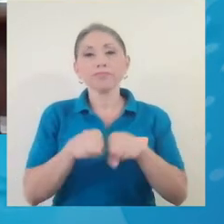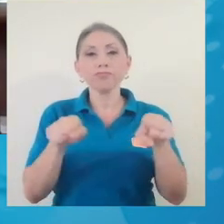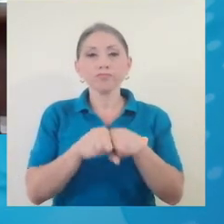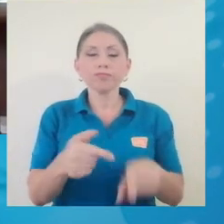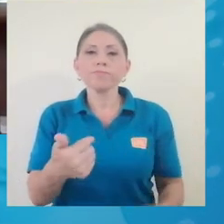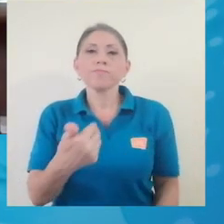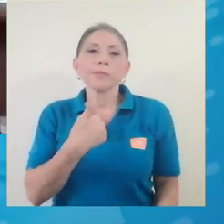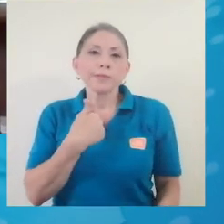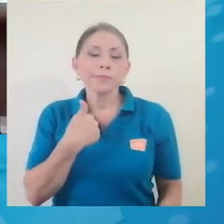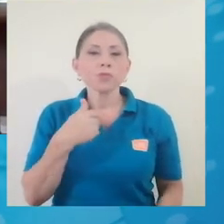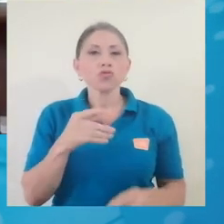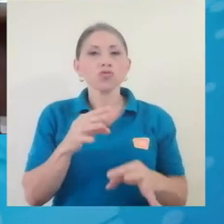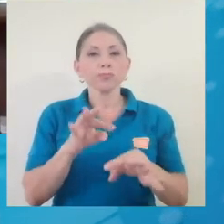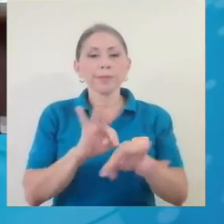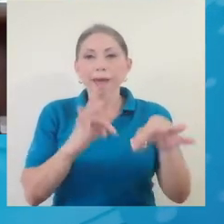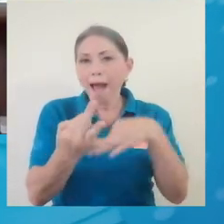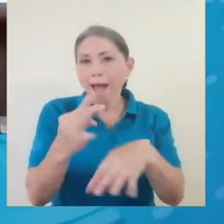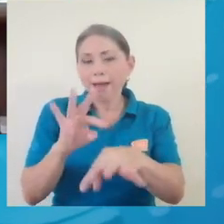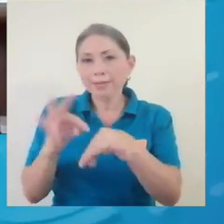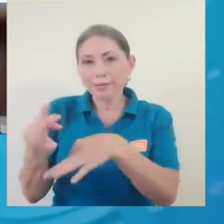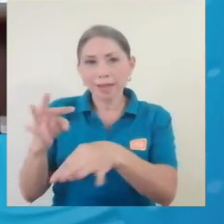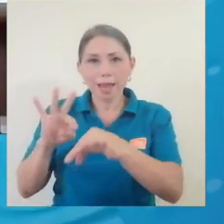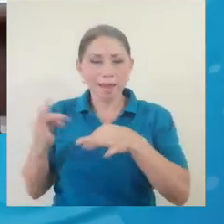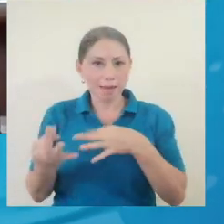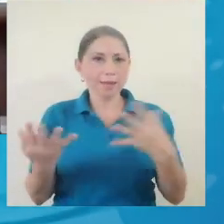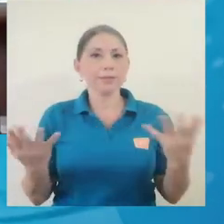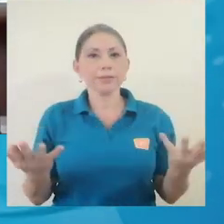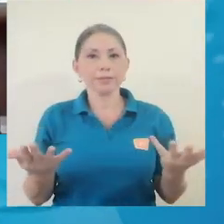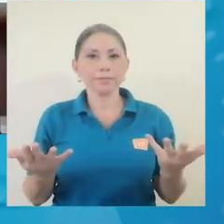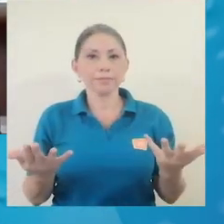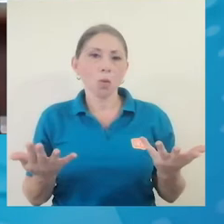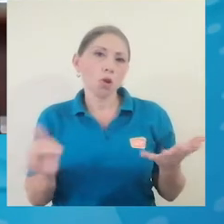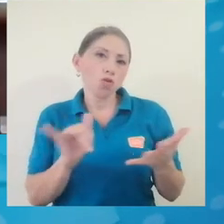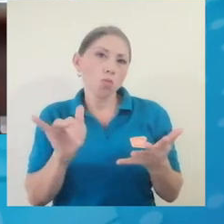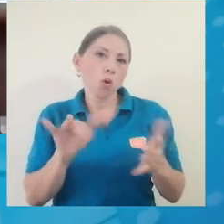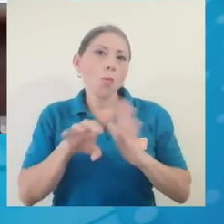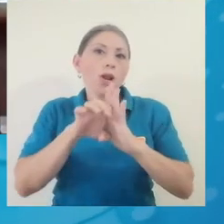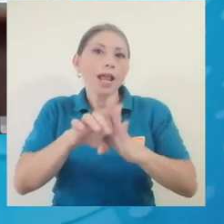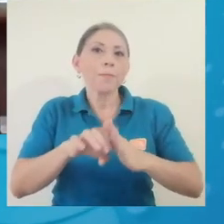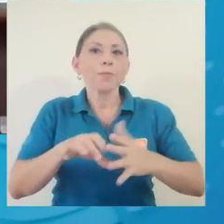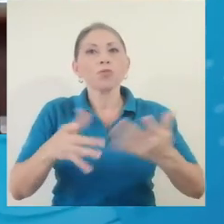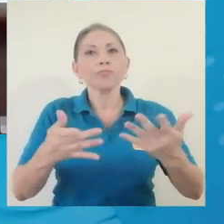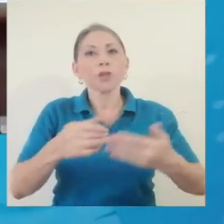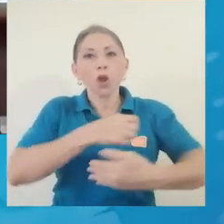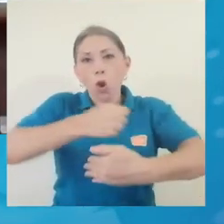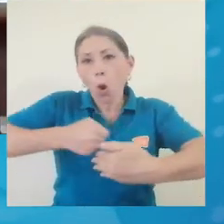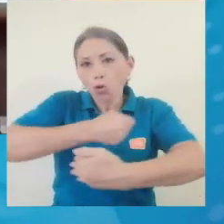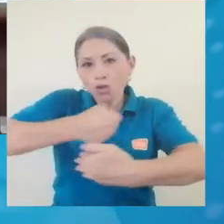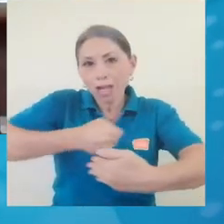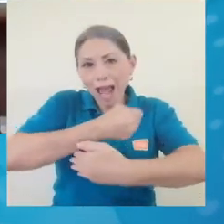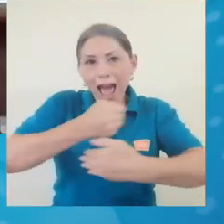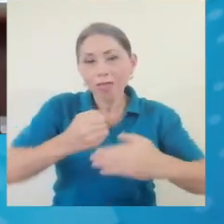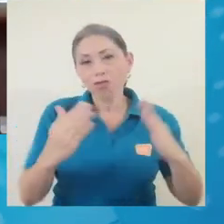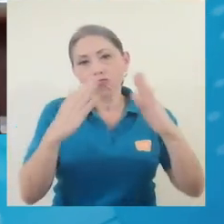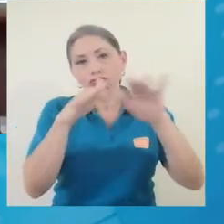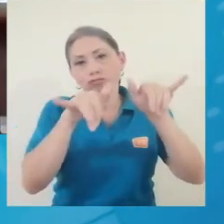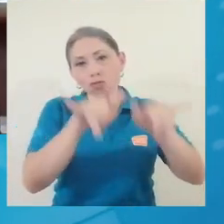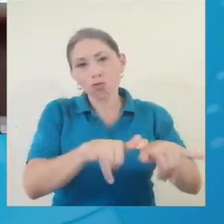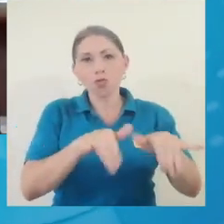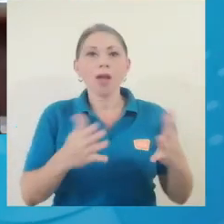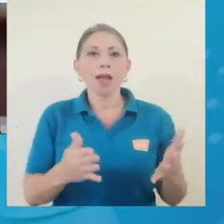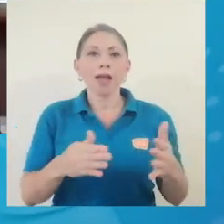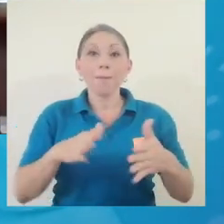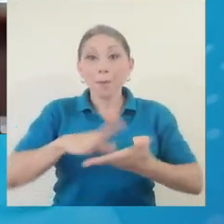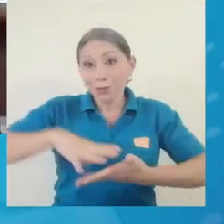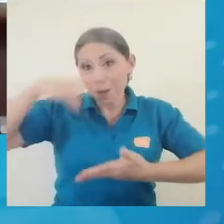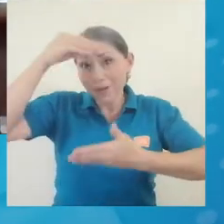Tenemos también talleres de, bueno, a tener uno como de cocinando en la cuarentena, en el cual podemos aprender a